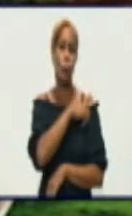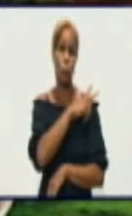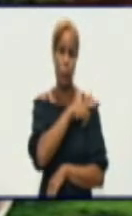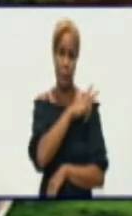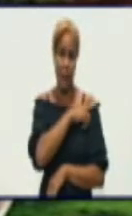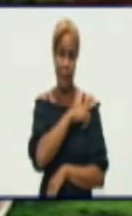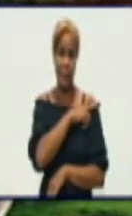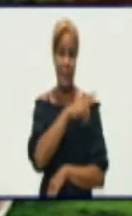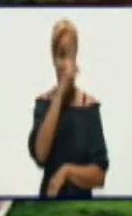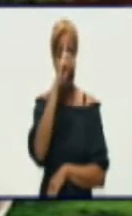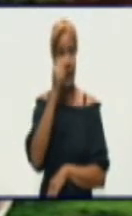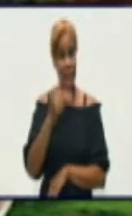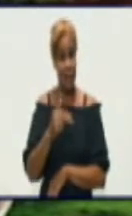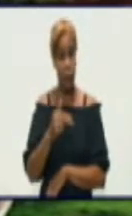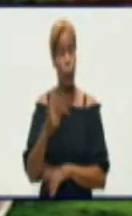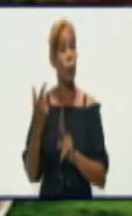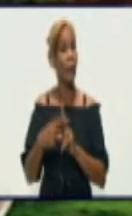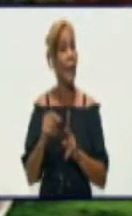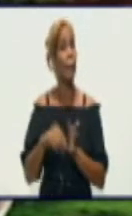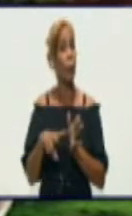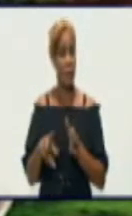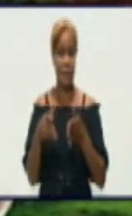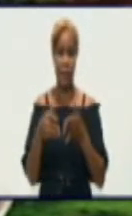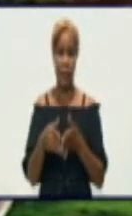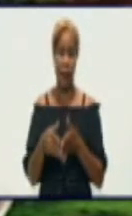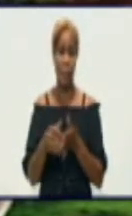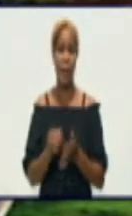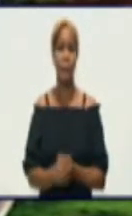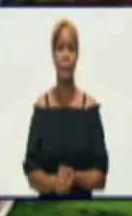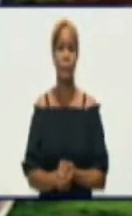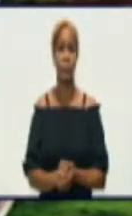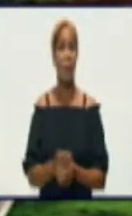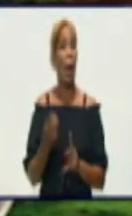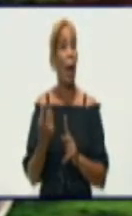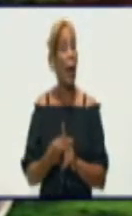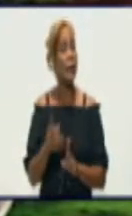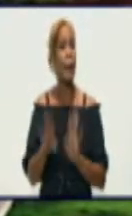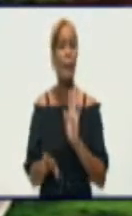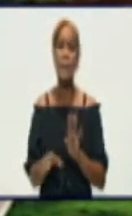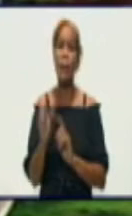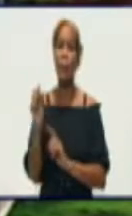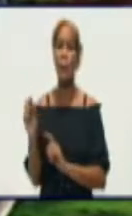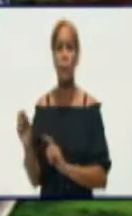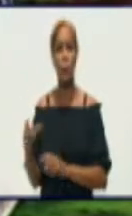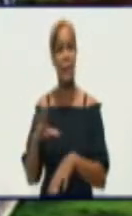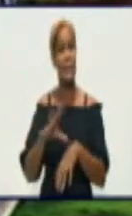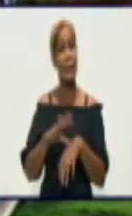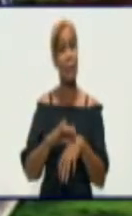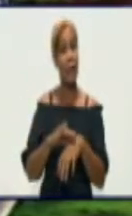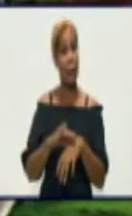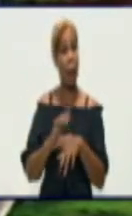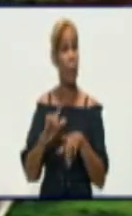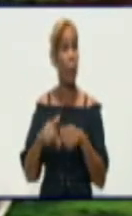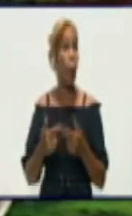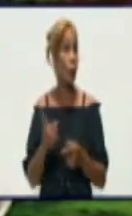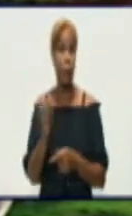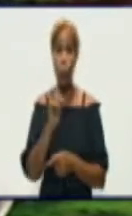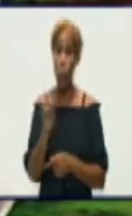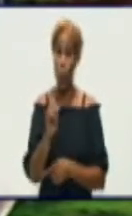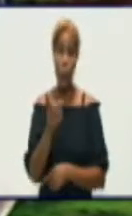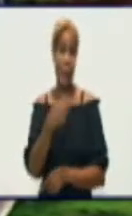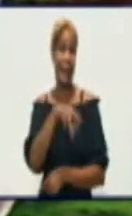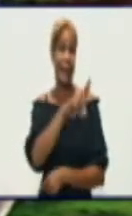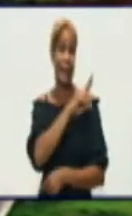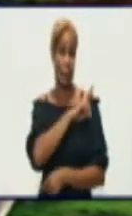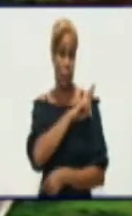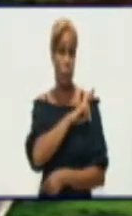el país y en la provincia de Granma. Hay quien se enferma por alguna irresponsabilidad. Hay quien